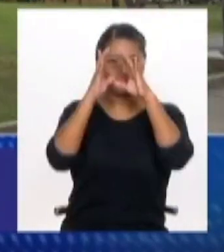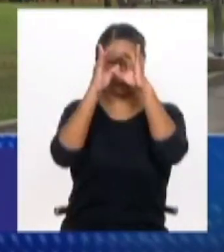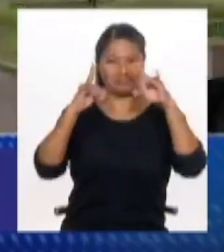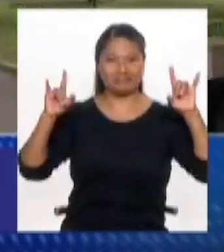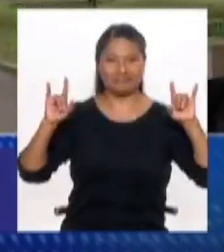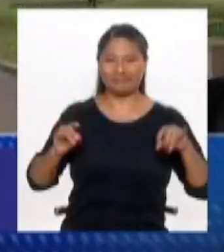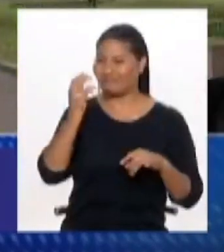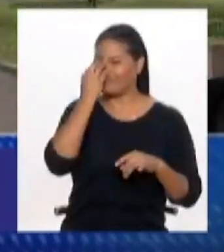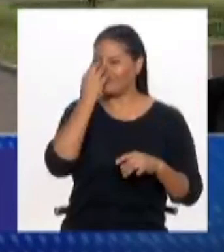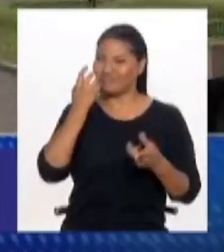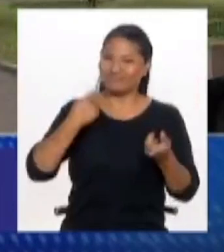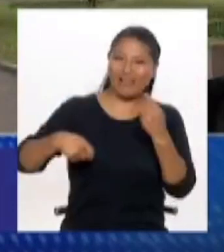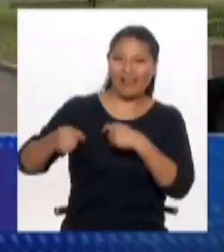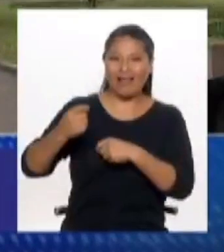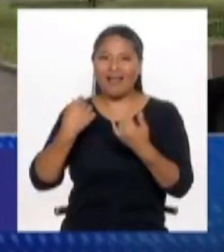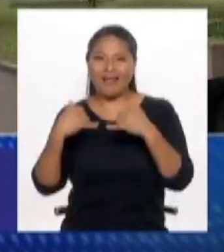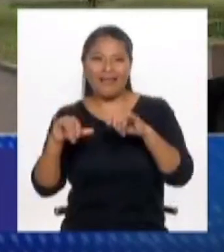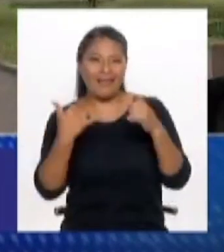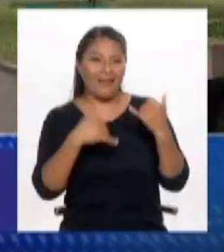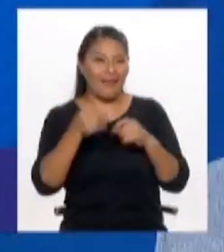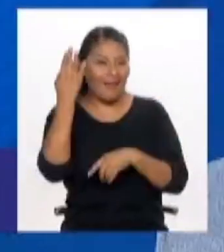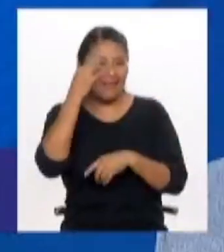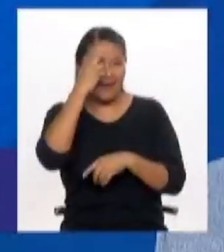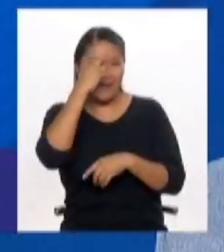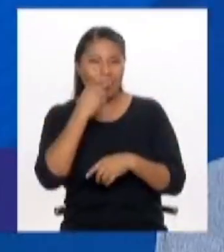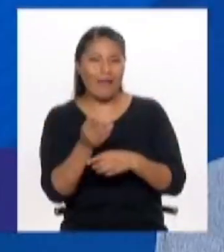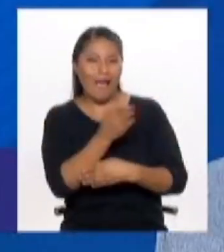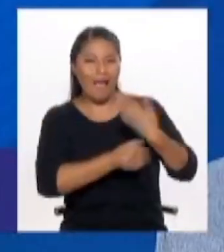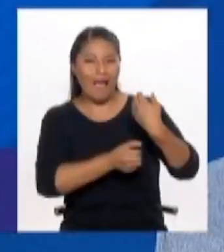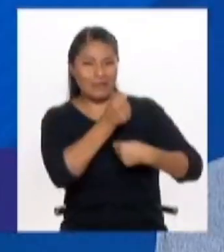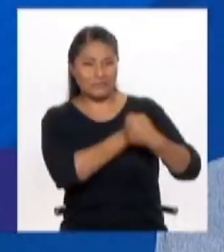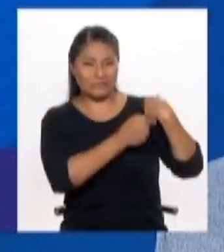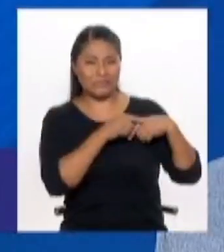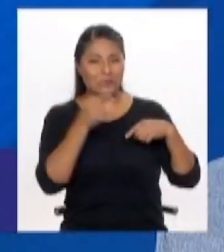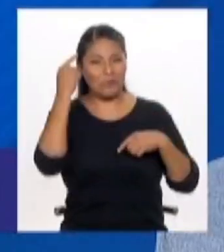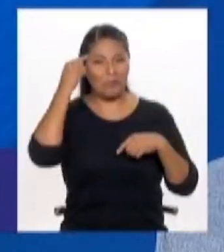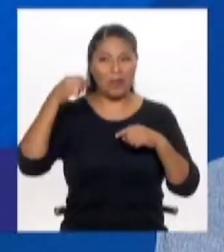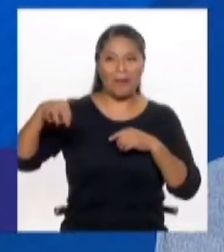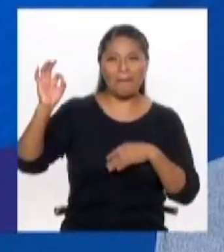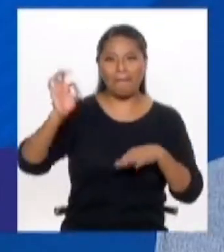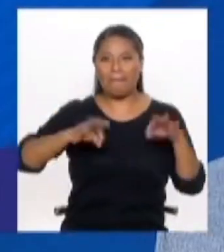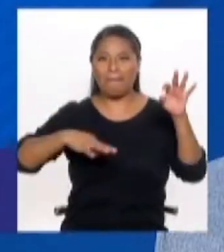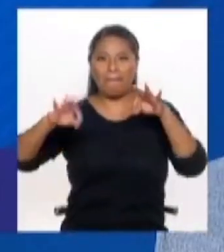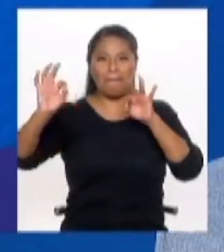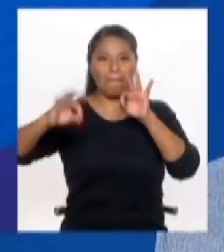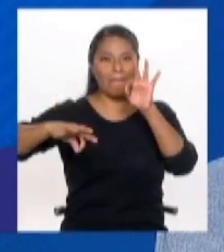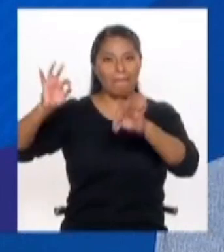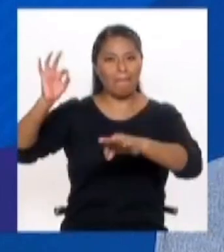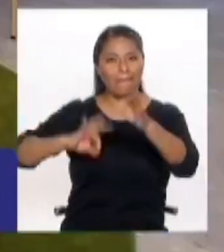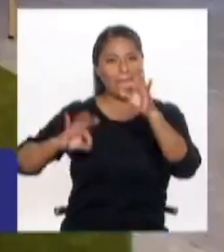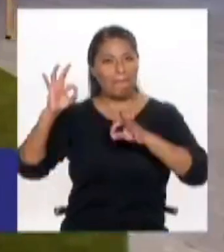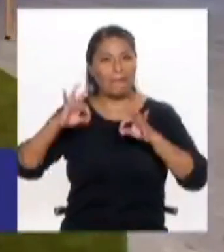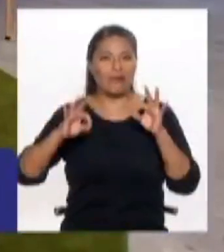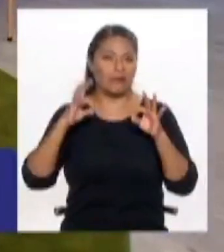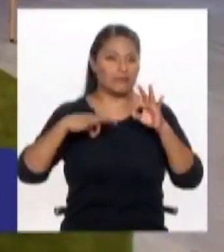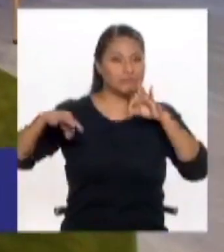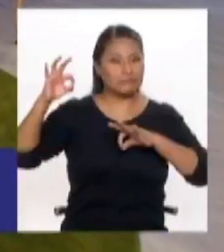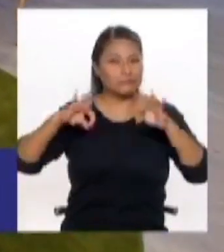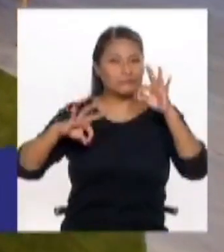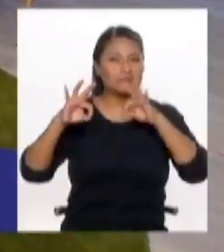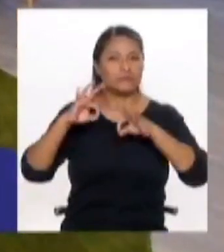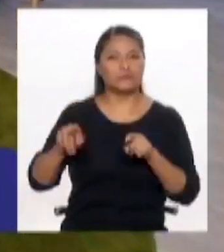pueblo. Tiene mucho que ver con eso, con el juego de imaginarios que no son reales, con ilusiones que te quieren vender. Como tú decías,